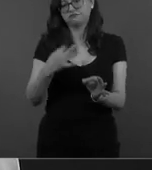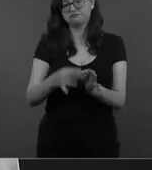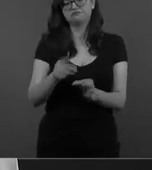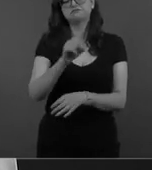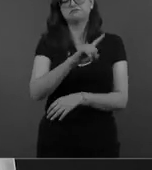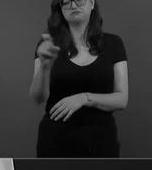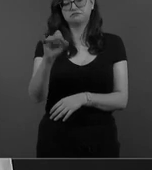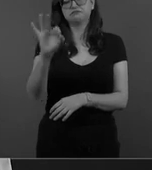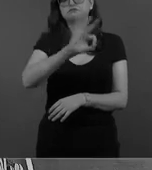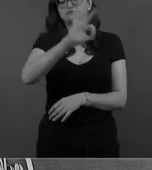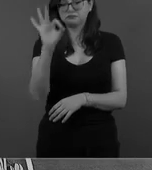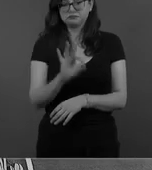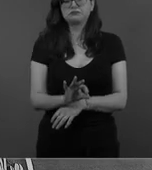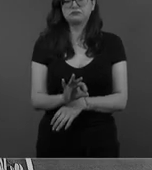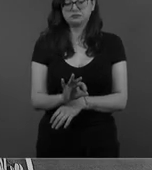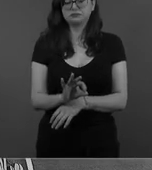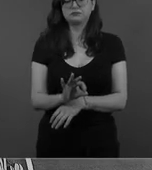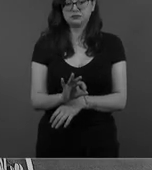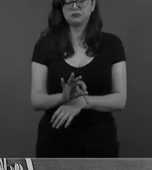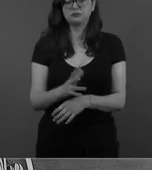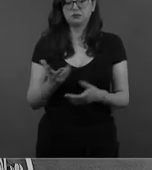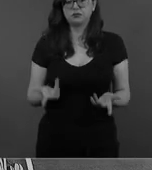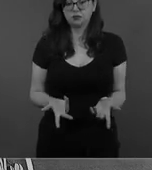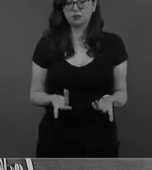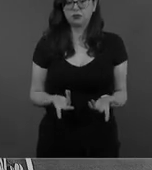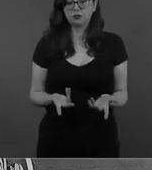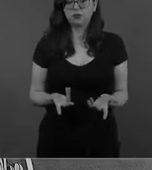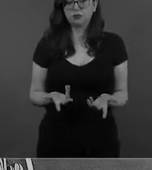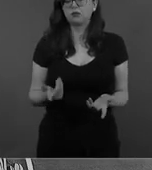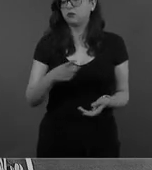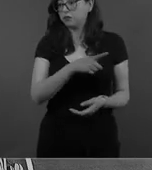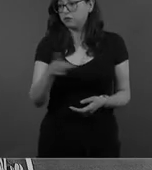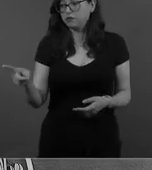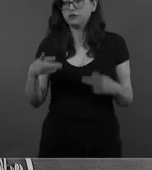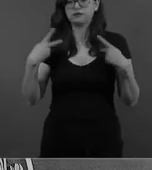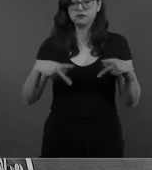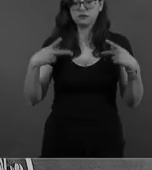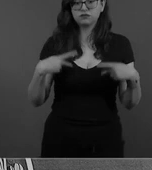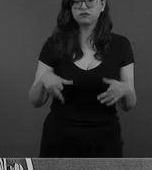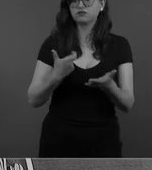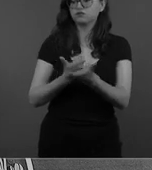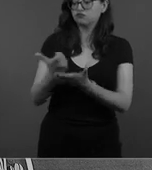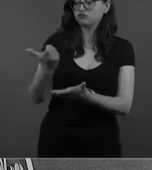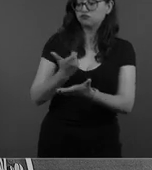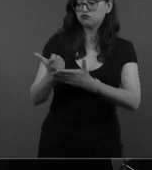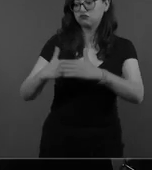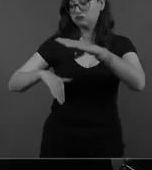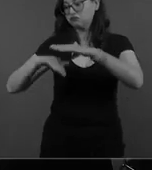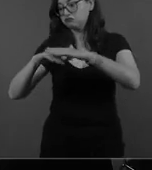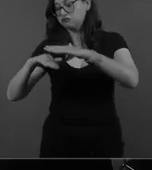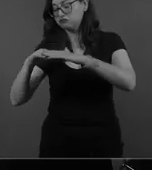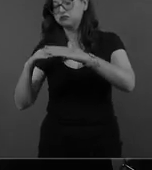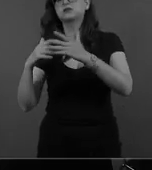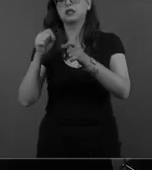ciento de su salario, hasta aquellos que ganen menos del salario promedio establecido en el Seguro Social. Y para